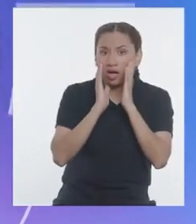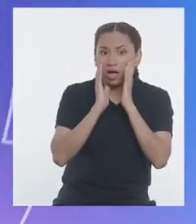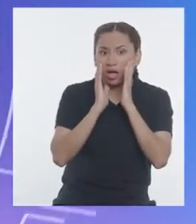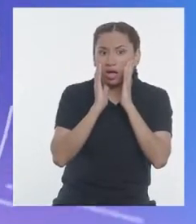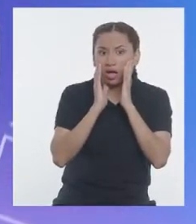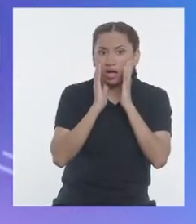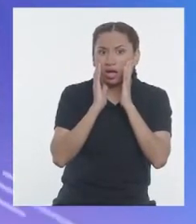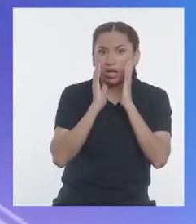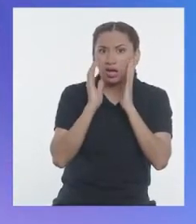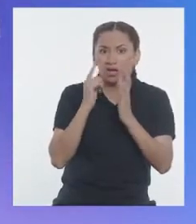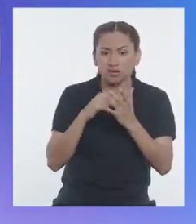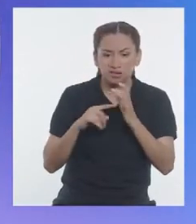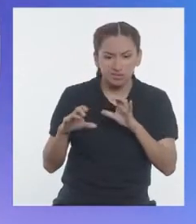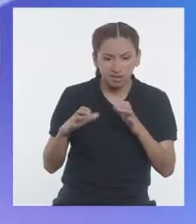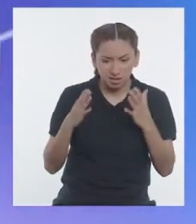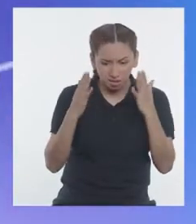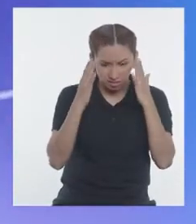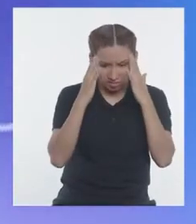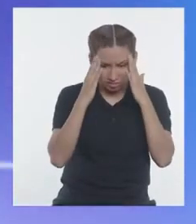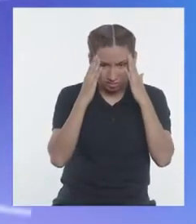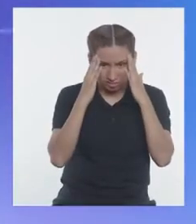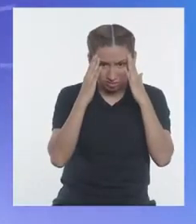¿Qué hice?